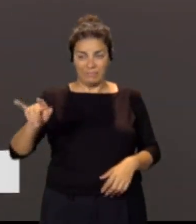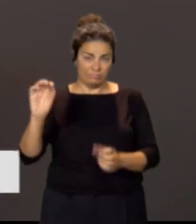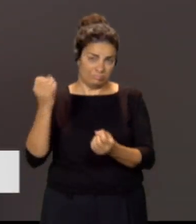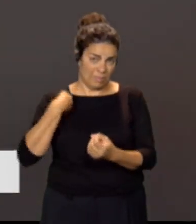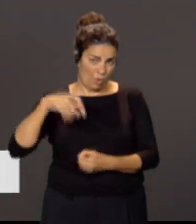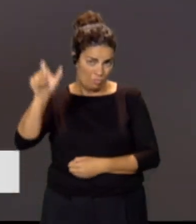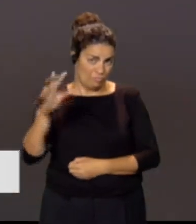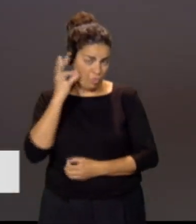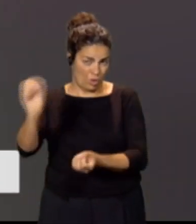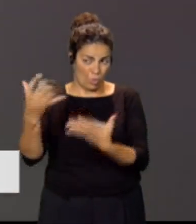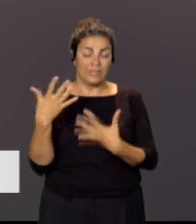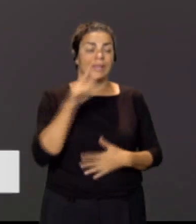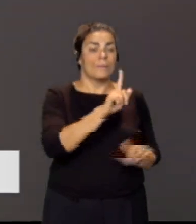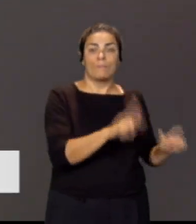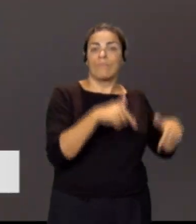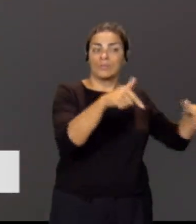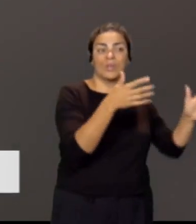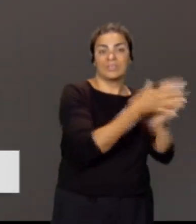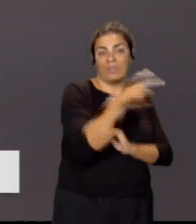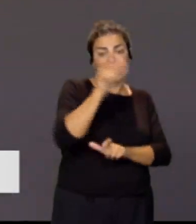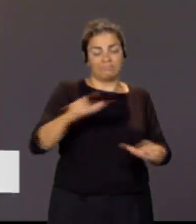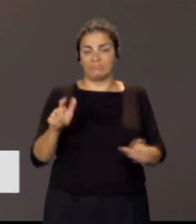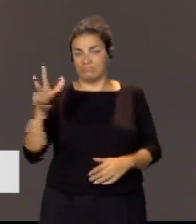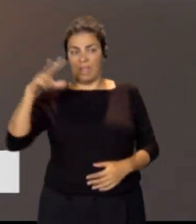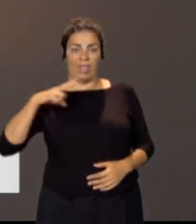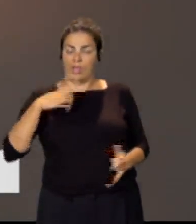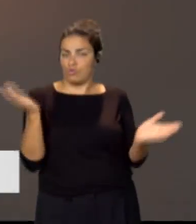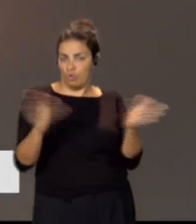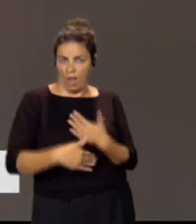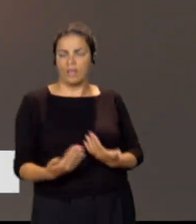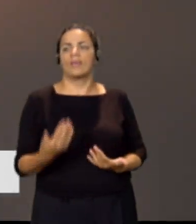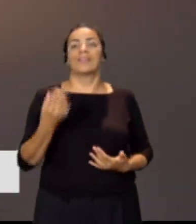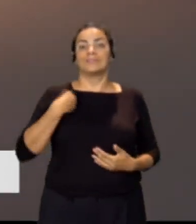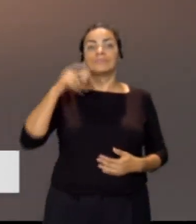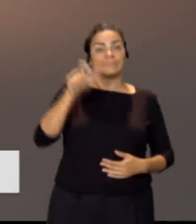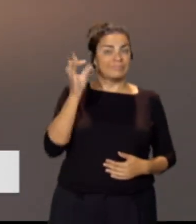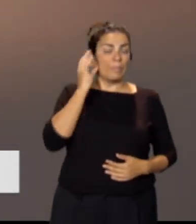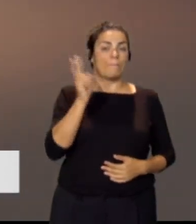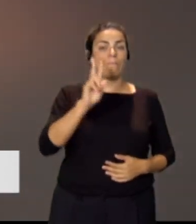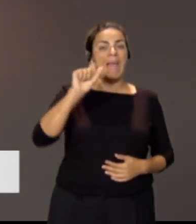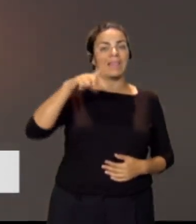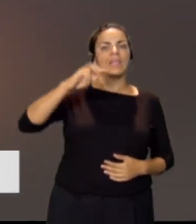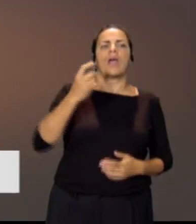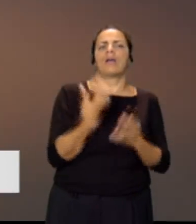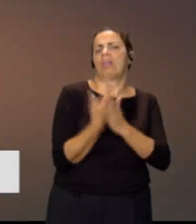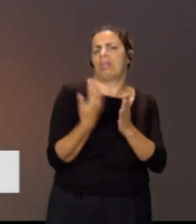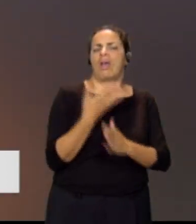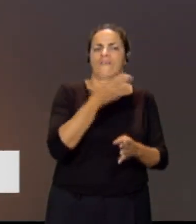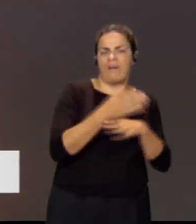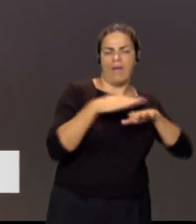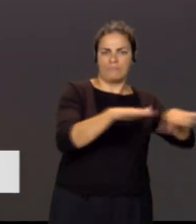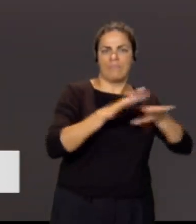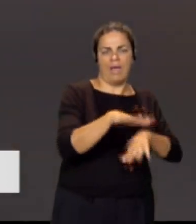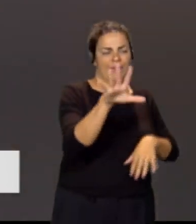podemos traducir en falta de civismo. Valentina va a limpiar algunos días, recoge basura en concreto de la playa, como podemos ver